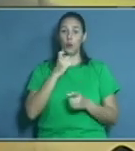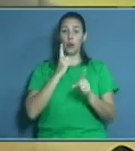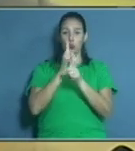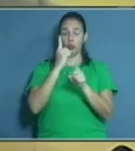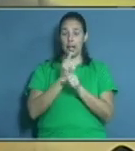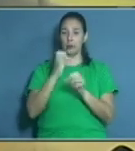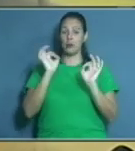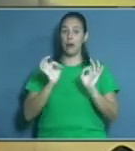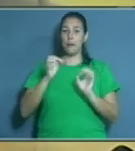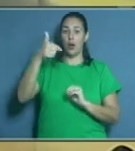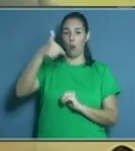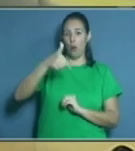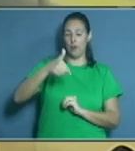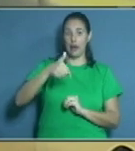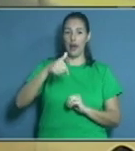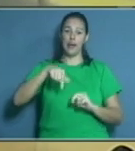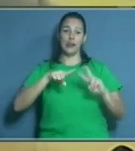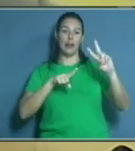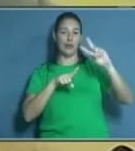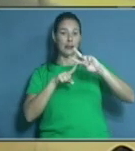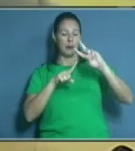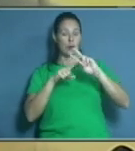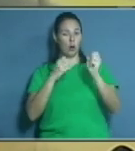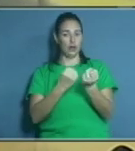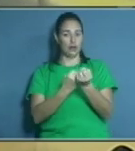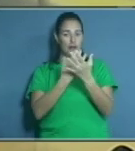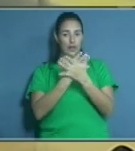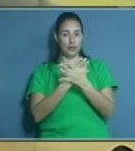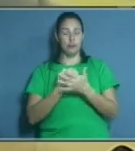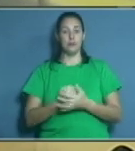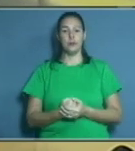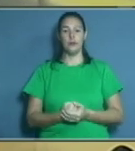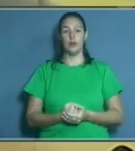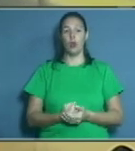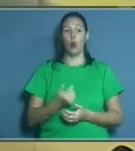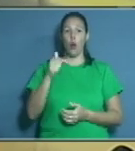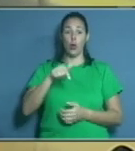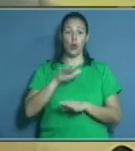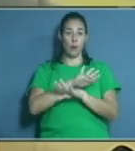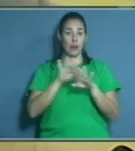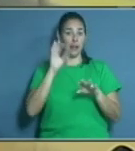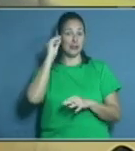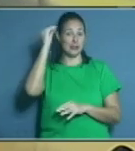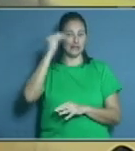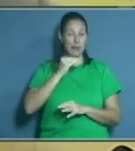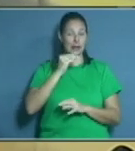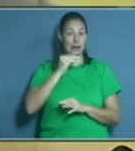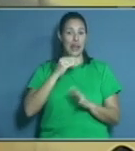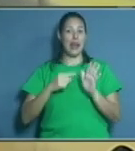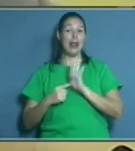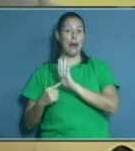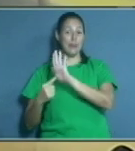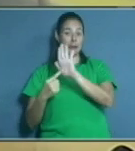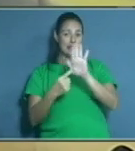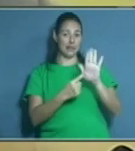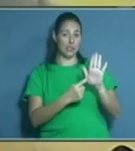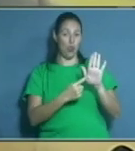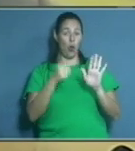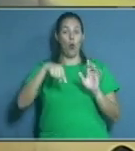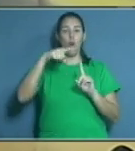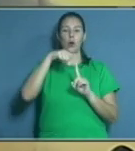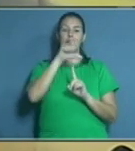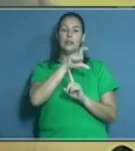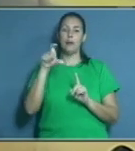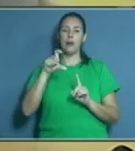a través de la señal de Telecristal. Y hoy, como ya escuchó en la presentación que ha hecho mi colega Jean Carlos, vamos a hablar